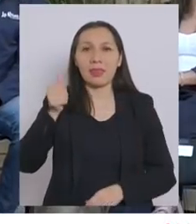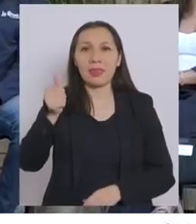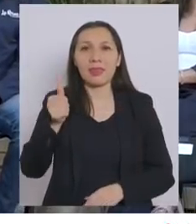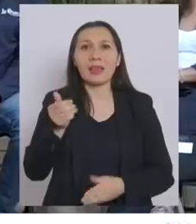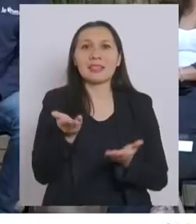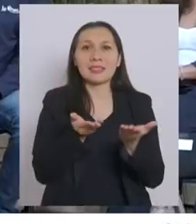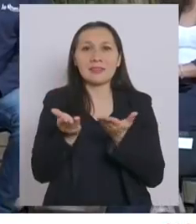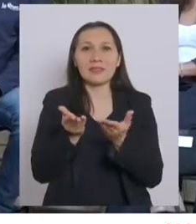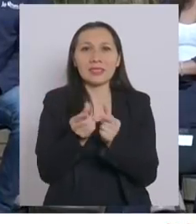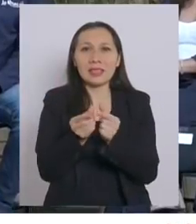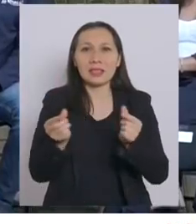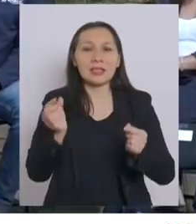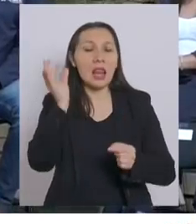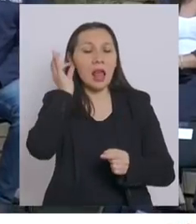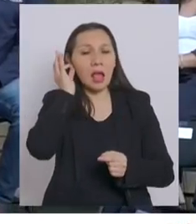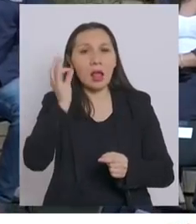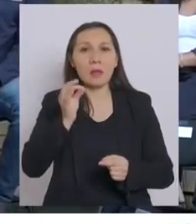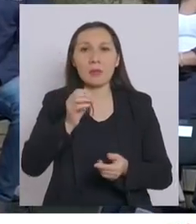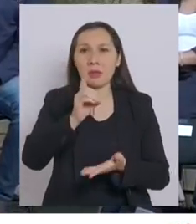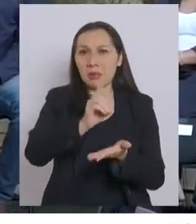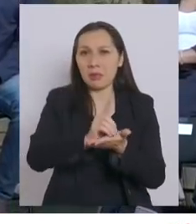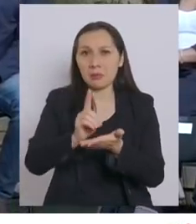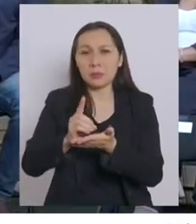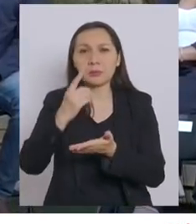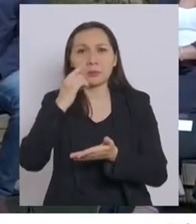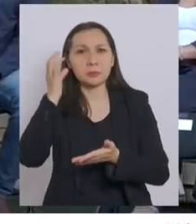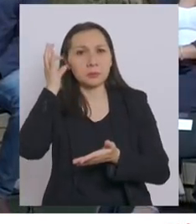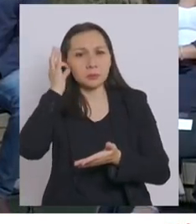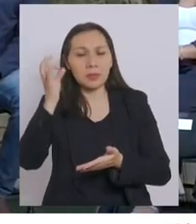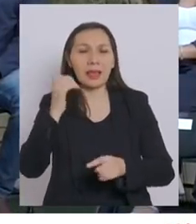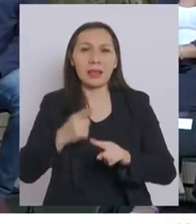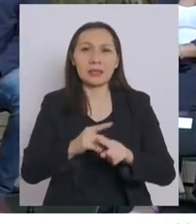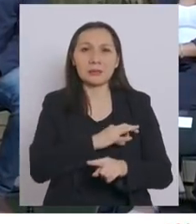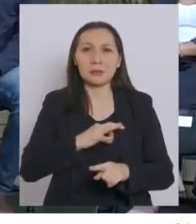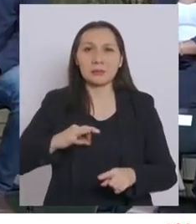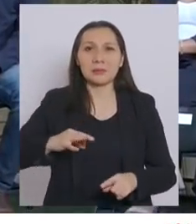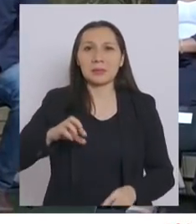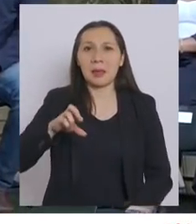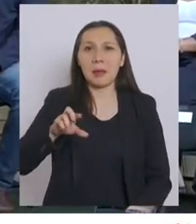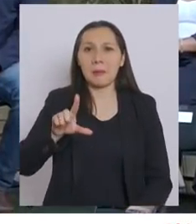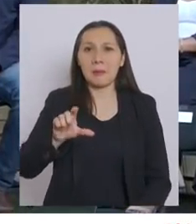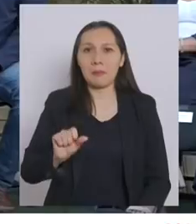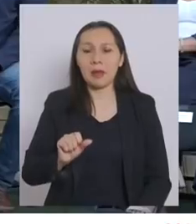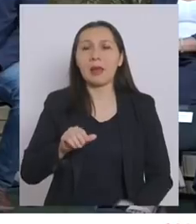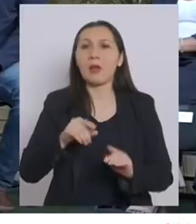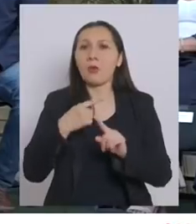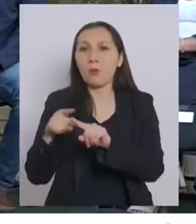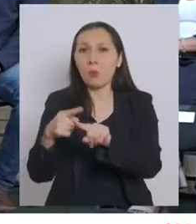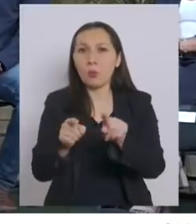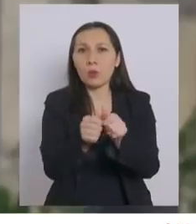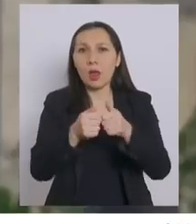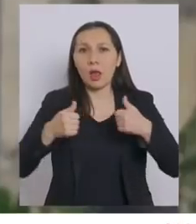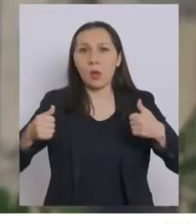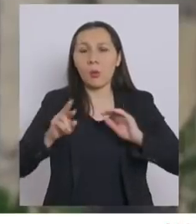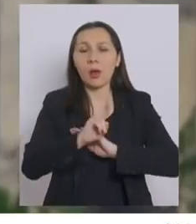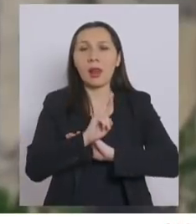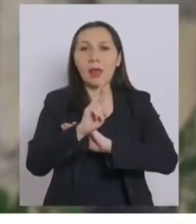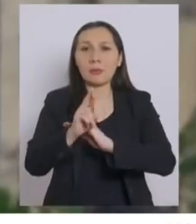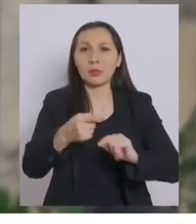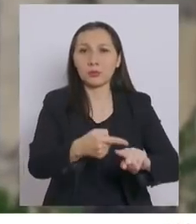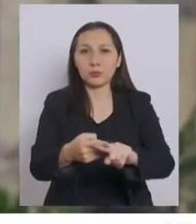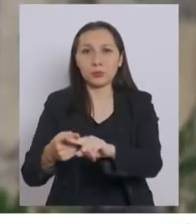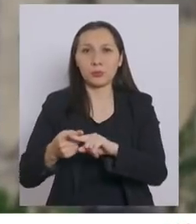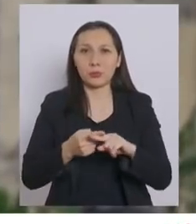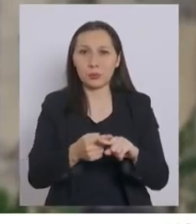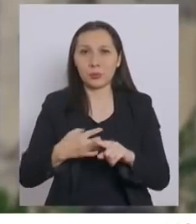CERNAMEC, parlamentarios y parlamentarias, a la ex Ministra Isabel Pla, demás autoridades y representantes de la sociedad